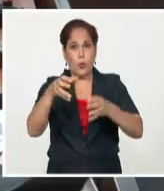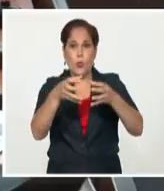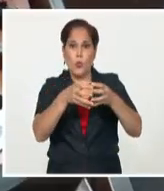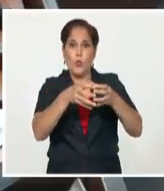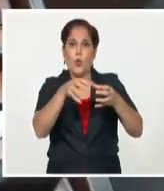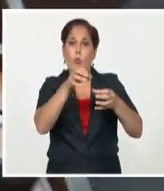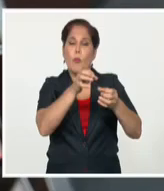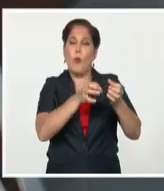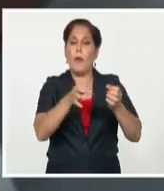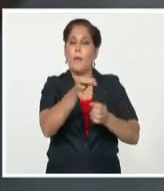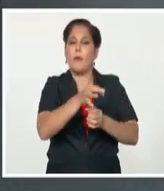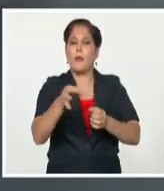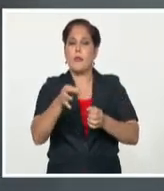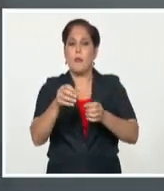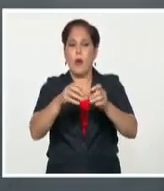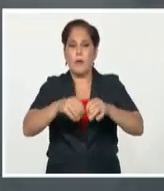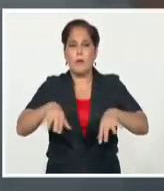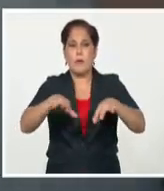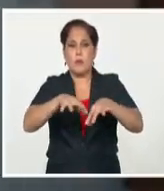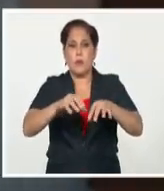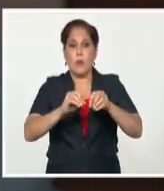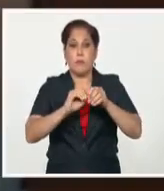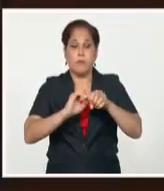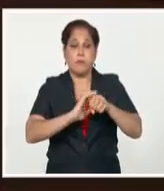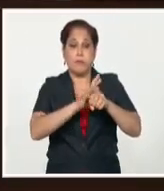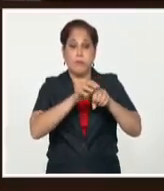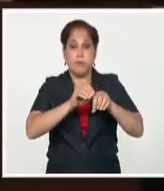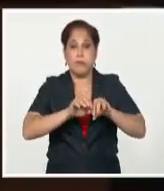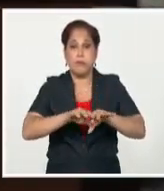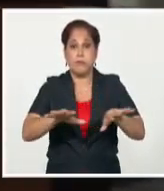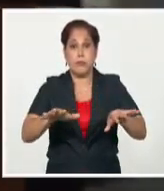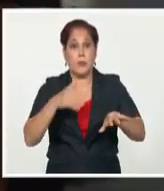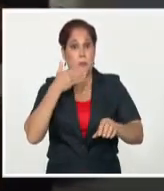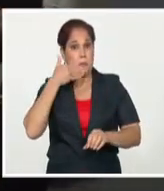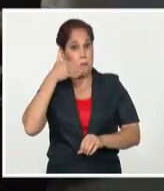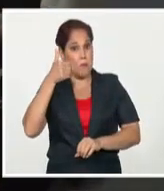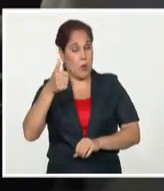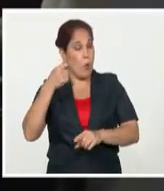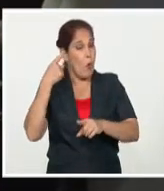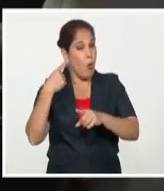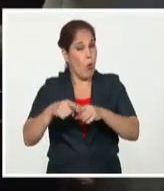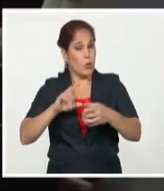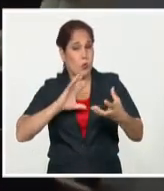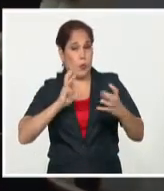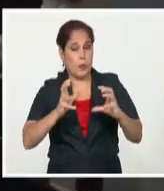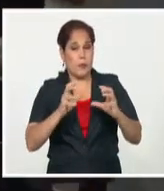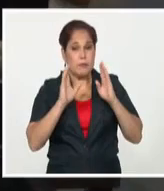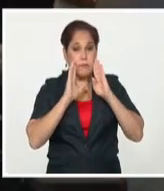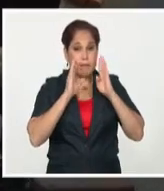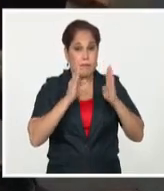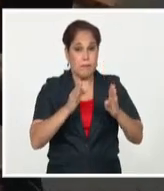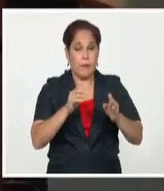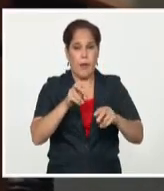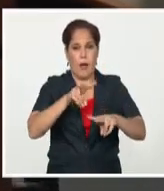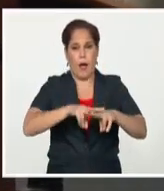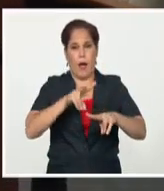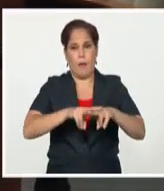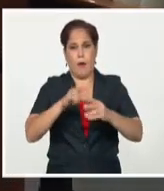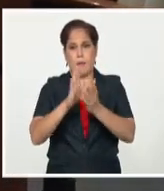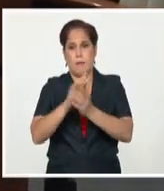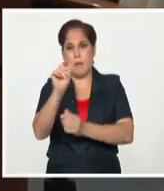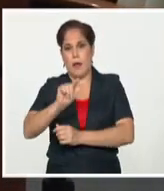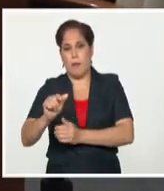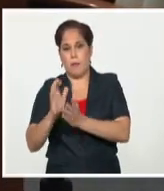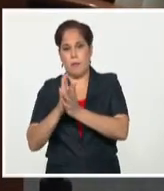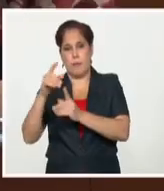territorios, la situación epidemiológica comienza a cambiar de manera favorable y la complejidad se concentra fundamentalmente en La Habana, Mayabeque,